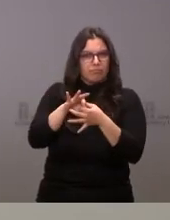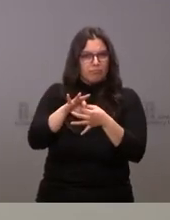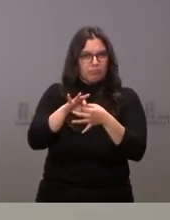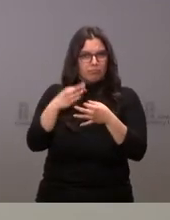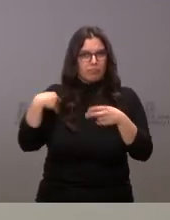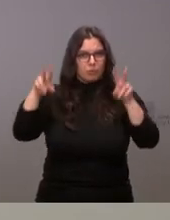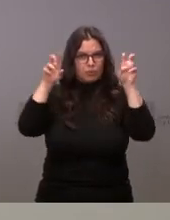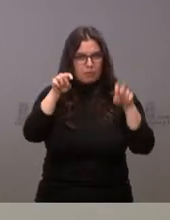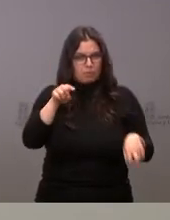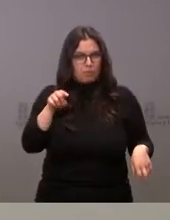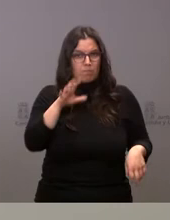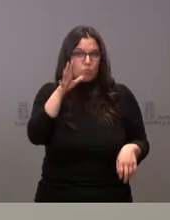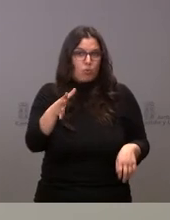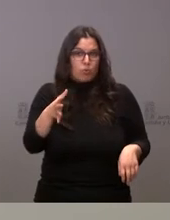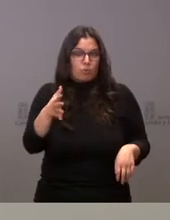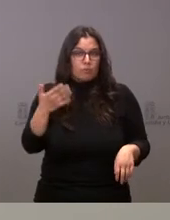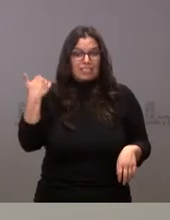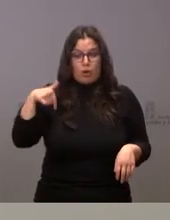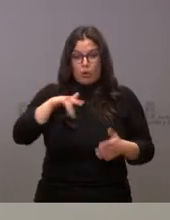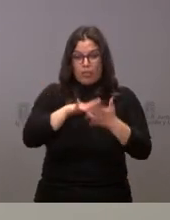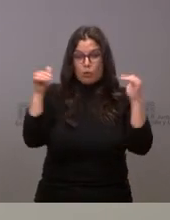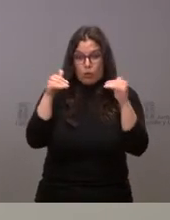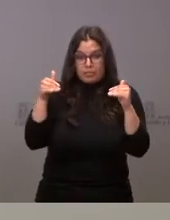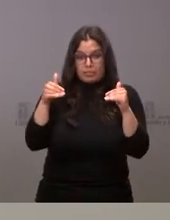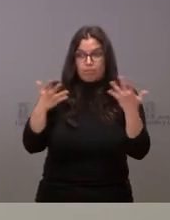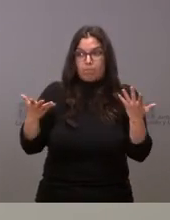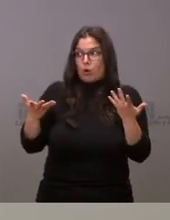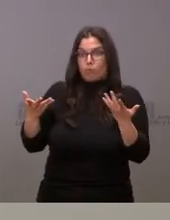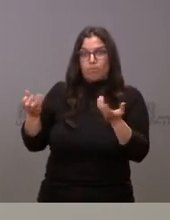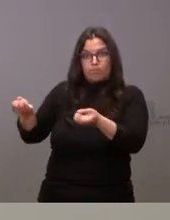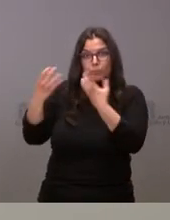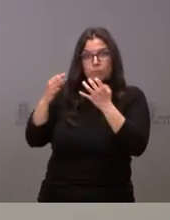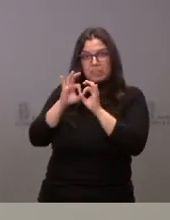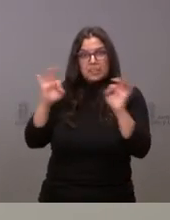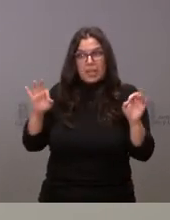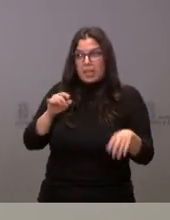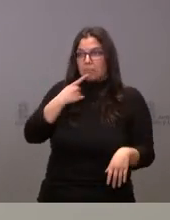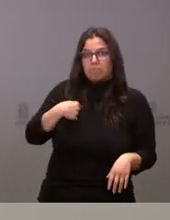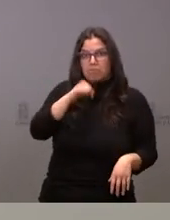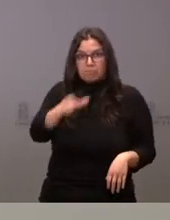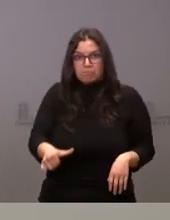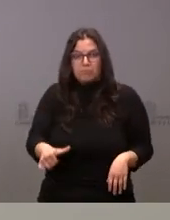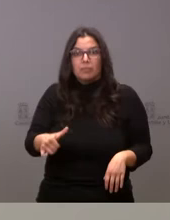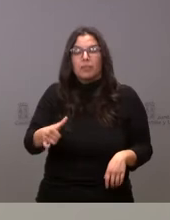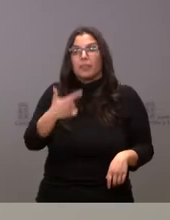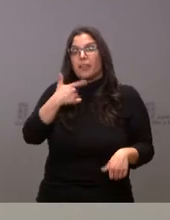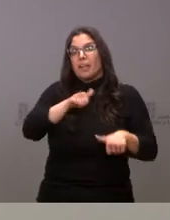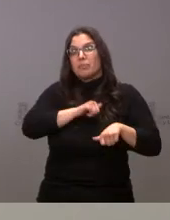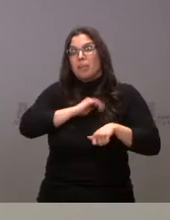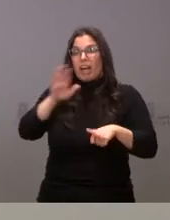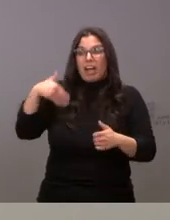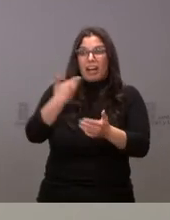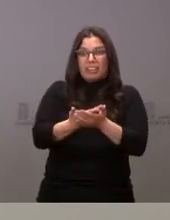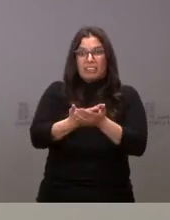cuestión porque ya estamos a jueves sin haber tenido noticias y se nos advierte que prácticamente habría que esperar hacia